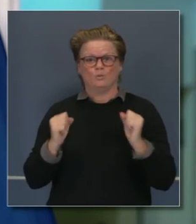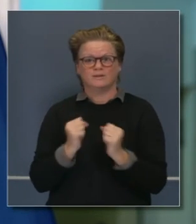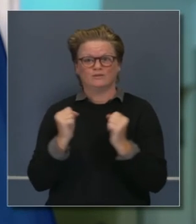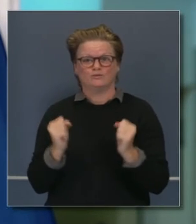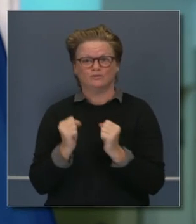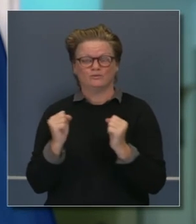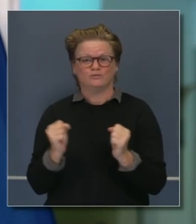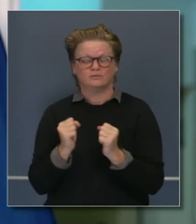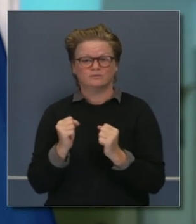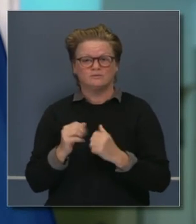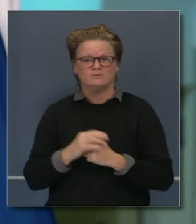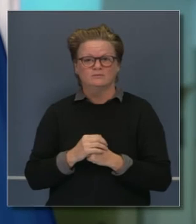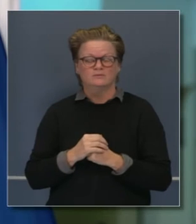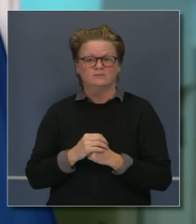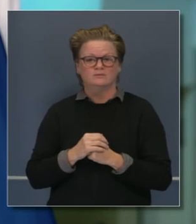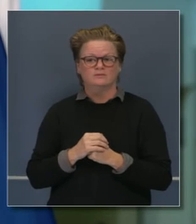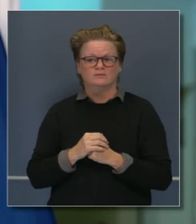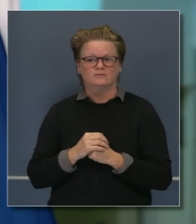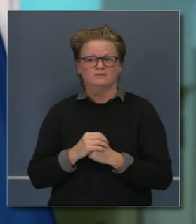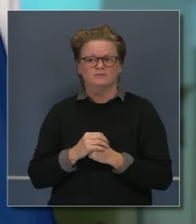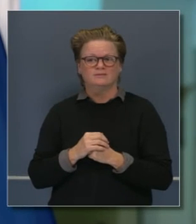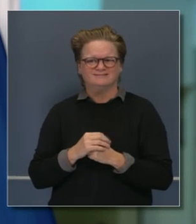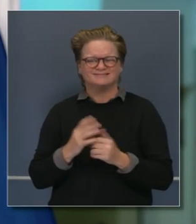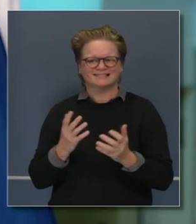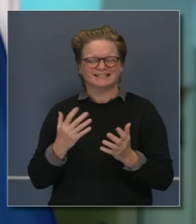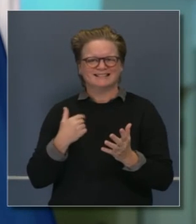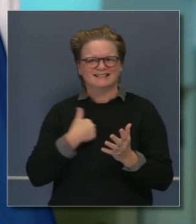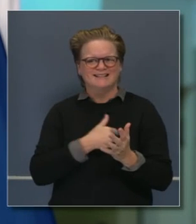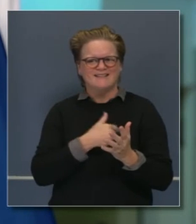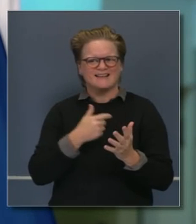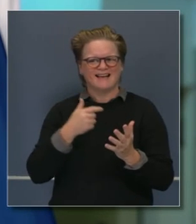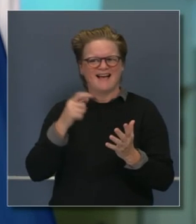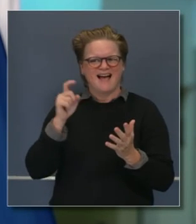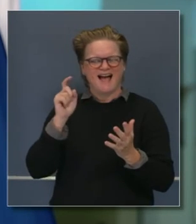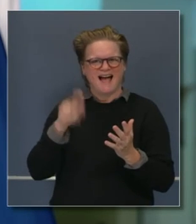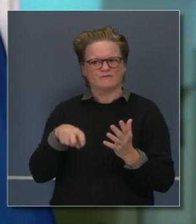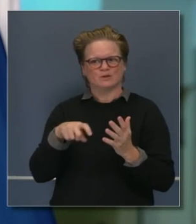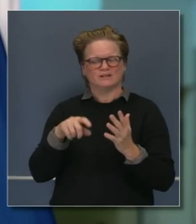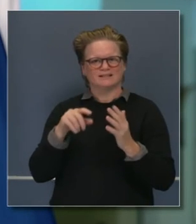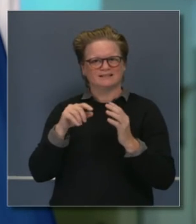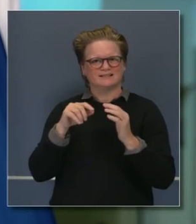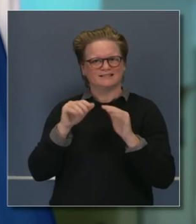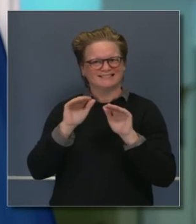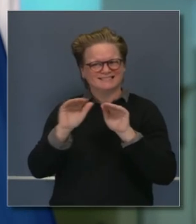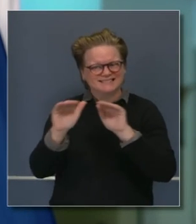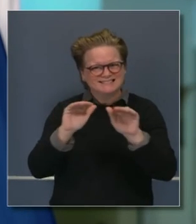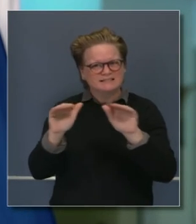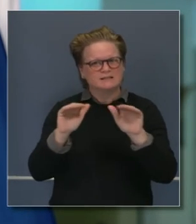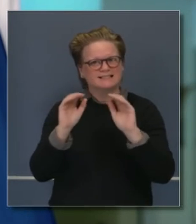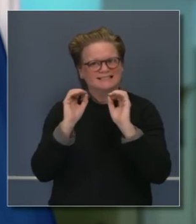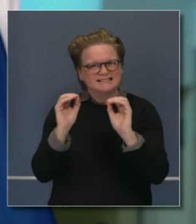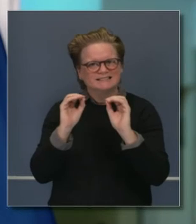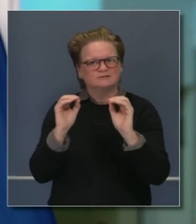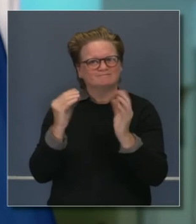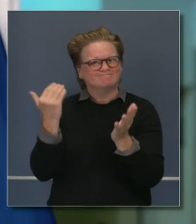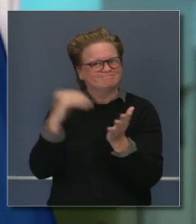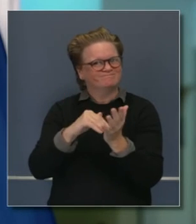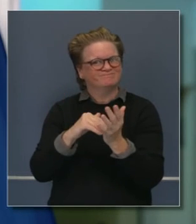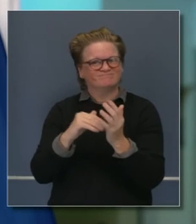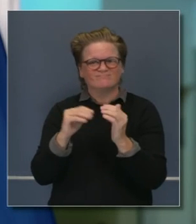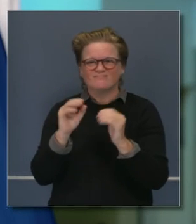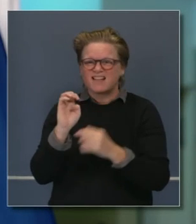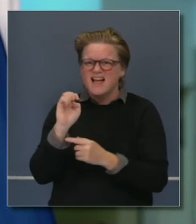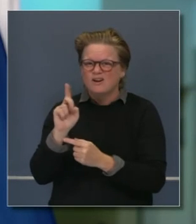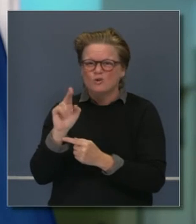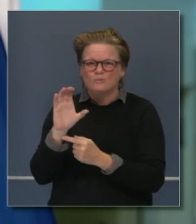también esperamos poder cambiar algo de lo que estamos difundiendo. Para algunos cambios en las áreas donde vemos información